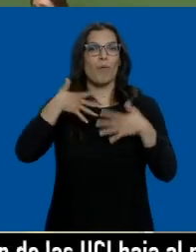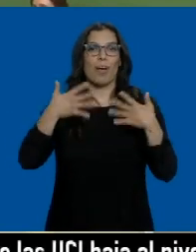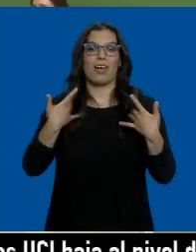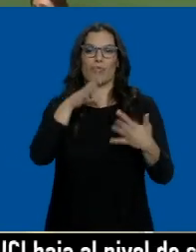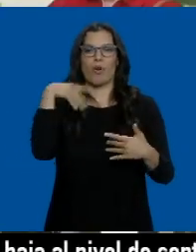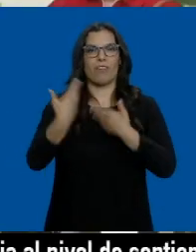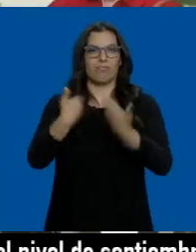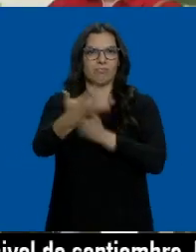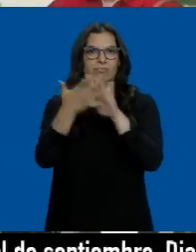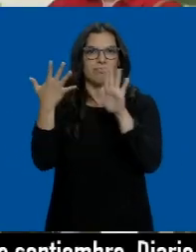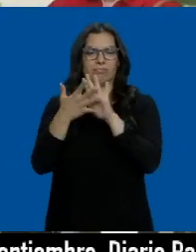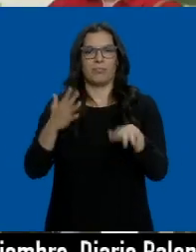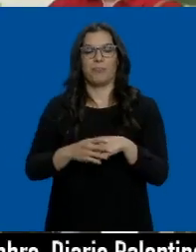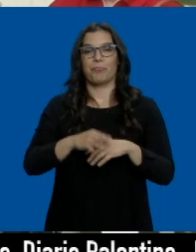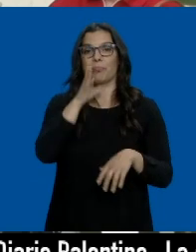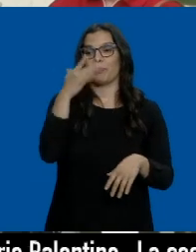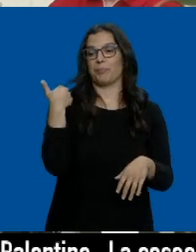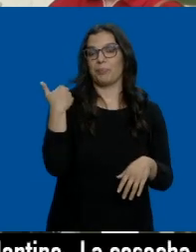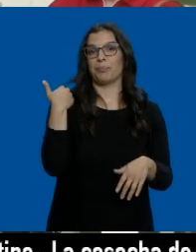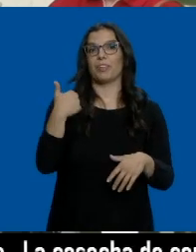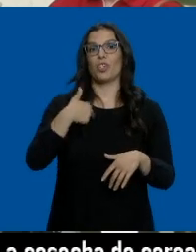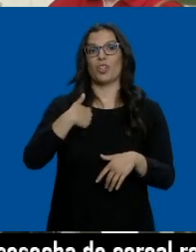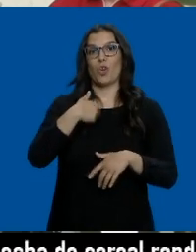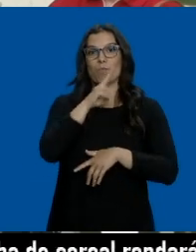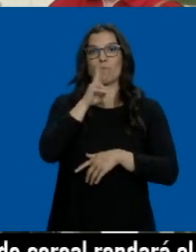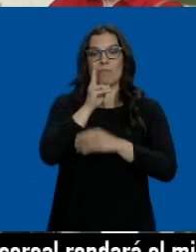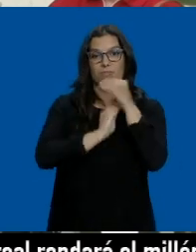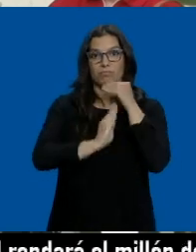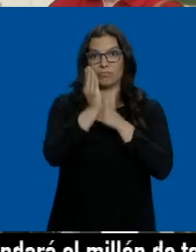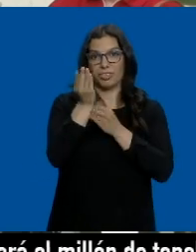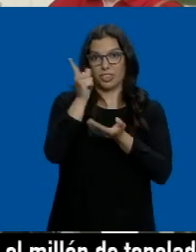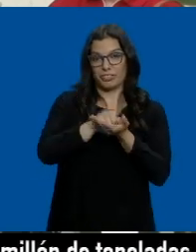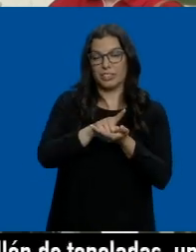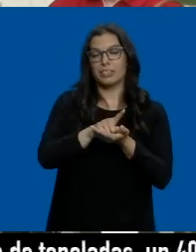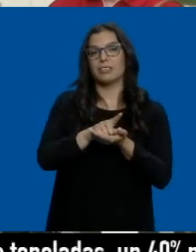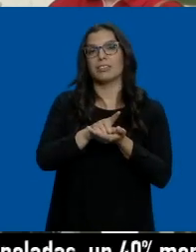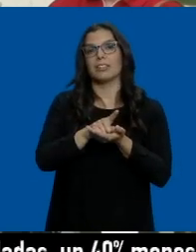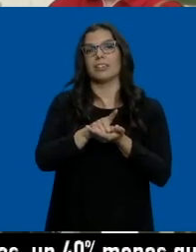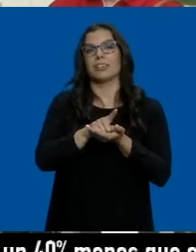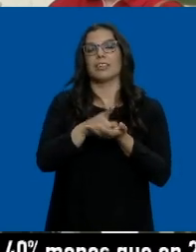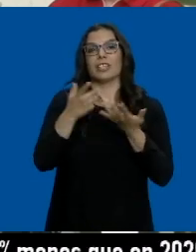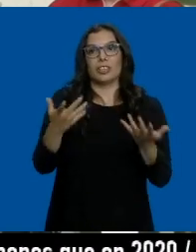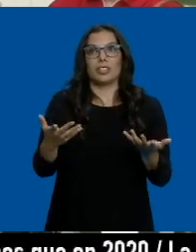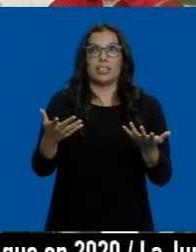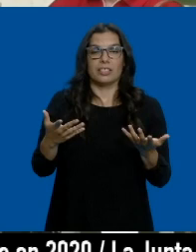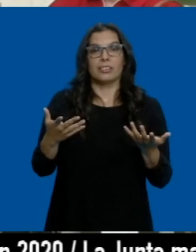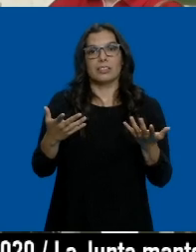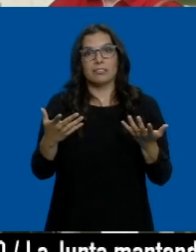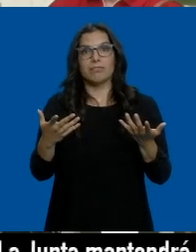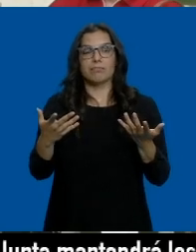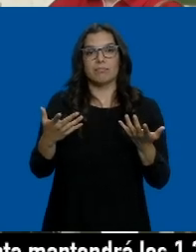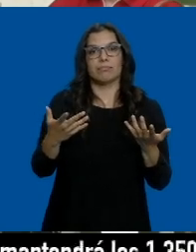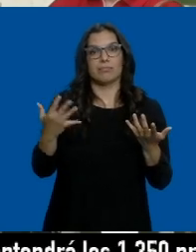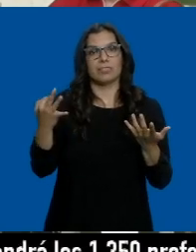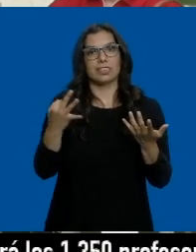han acelerado bastante, la verdad. Y ahora recientemente he sido madre otra vez, entonces bueno, pues hay que tener